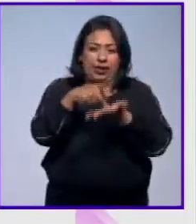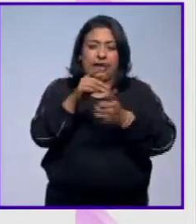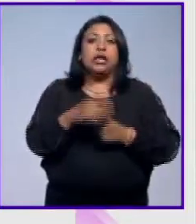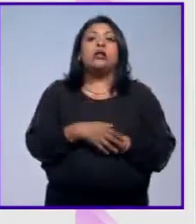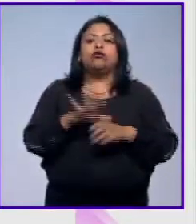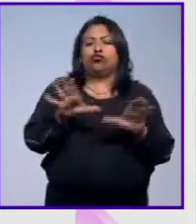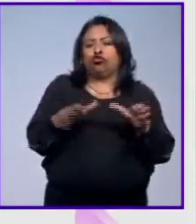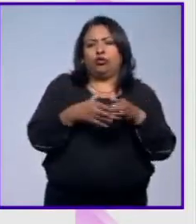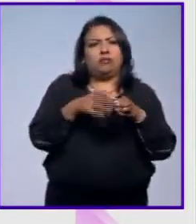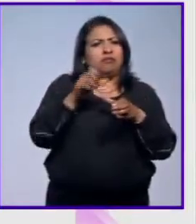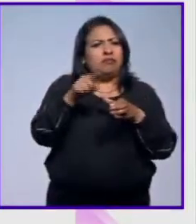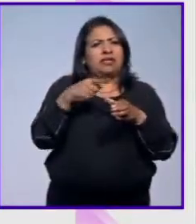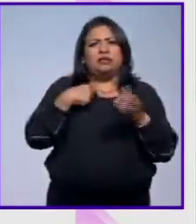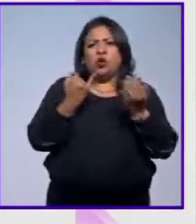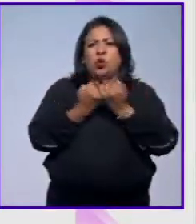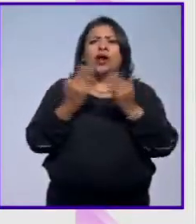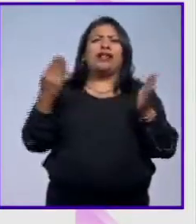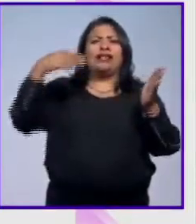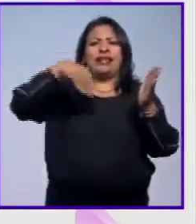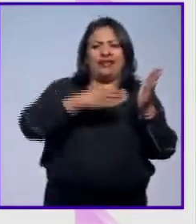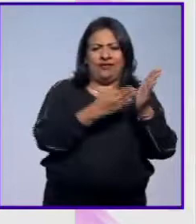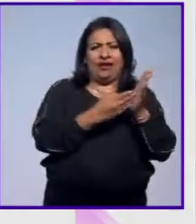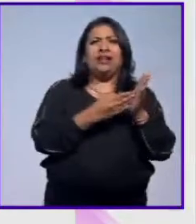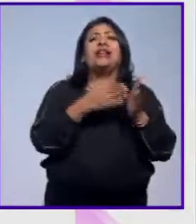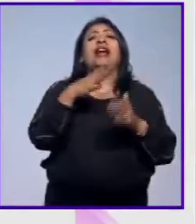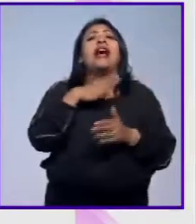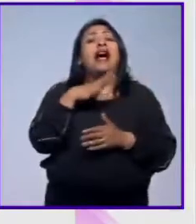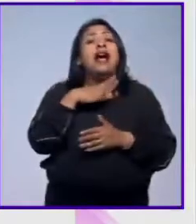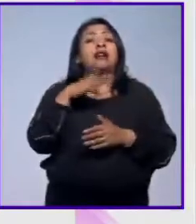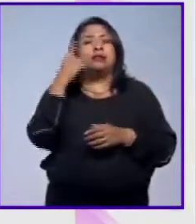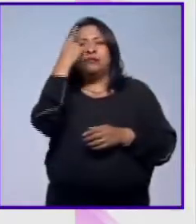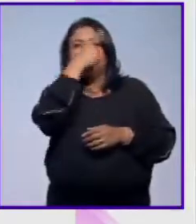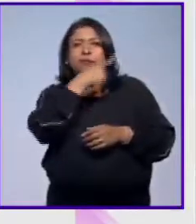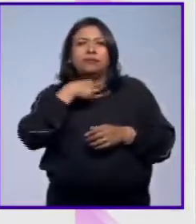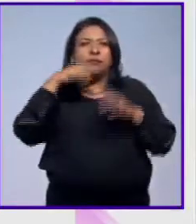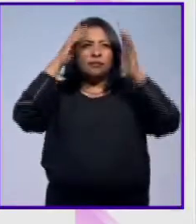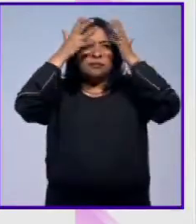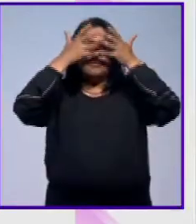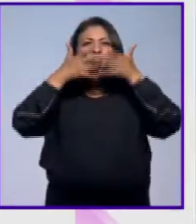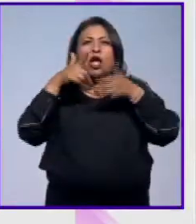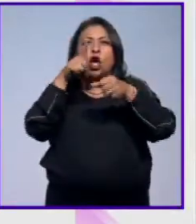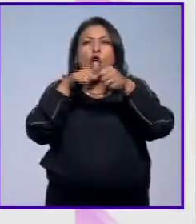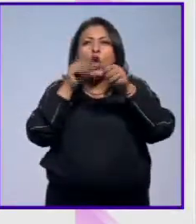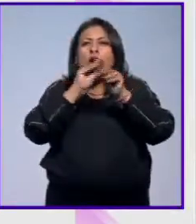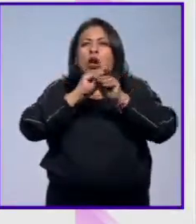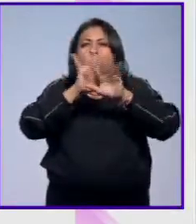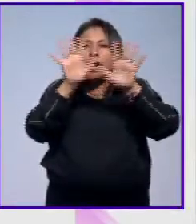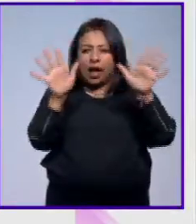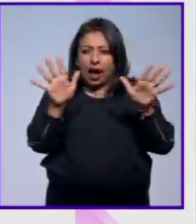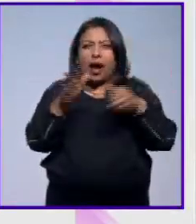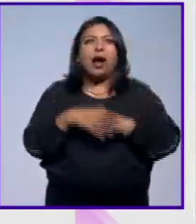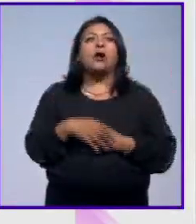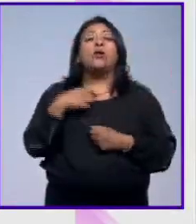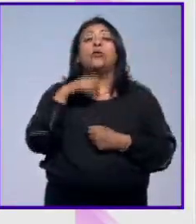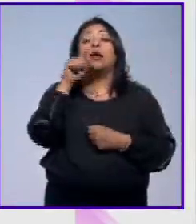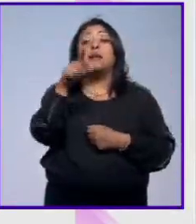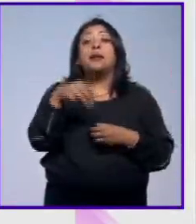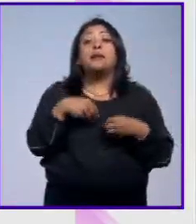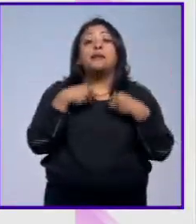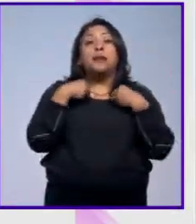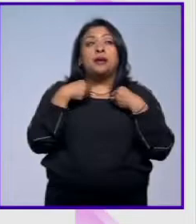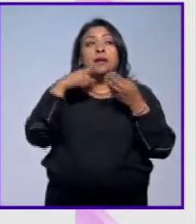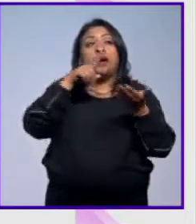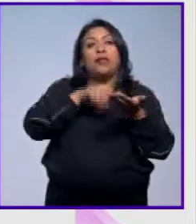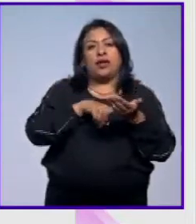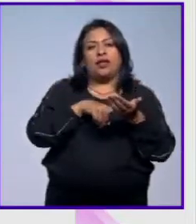Pertenece al mismo grupo que los delfines y se caracteriza por tener el rostro cubierto de un color más claro. Además, habita en la